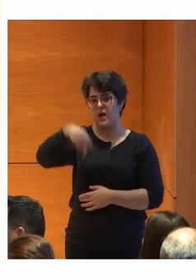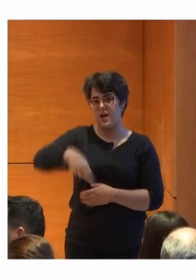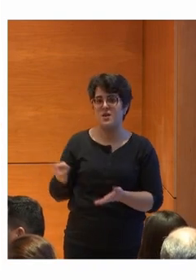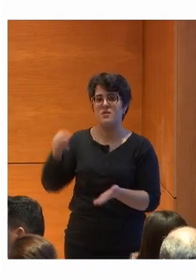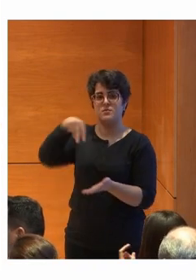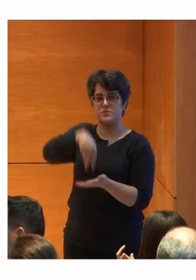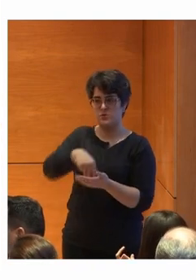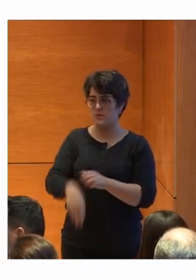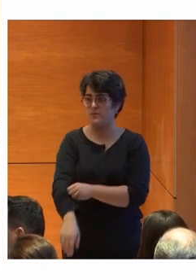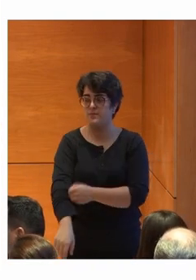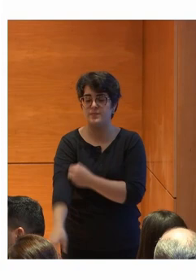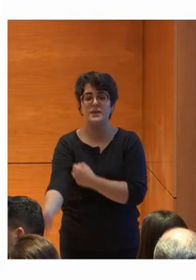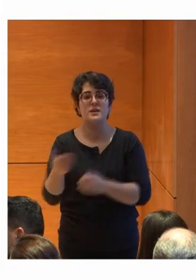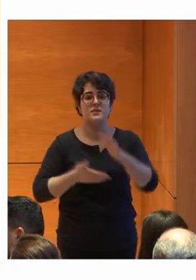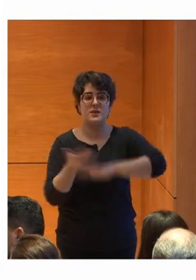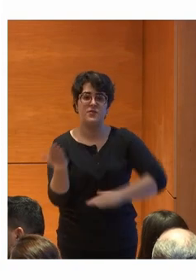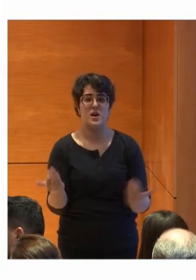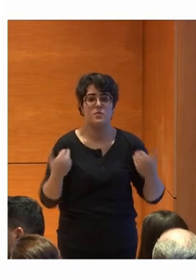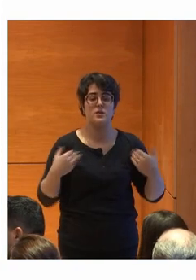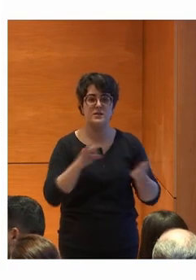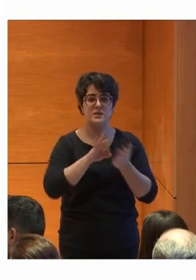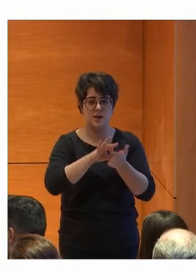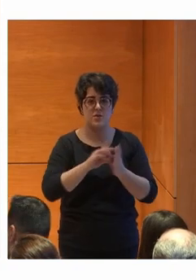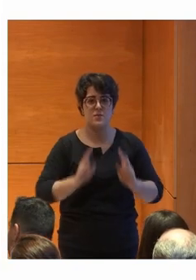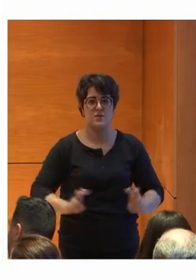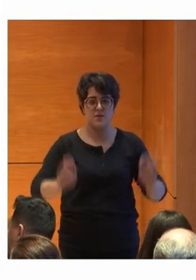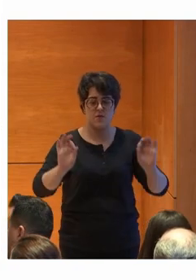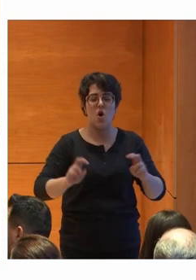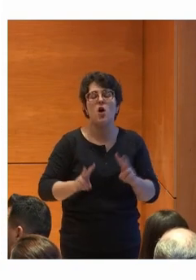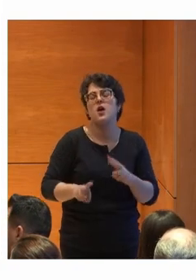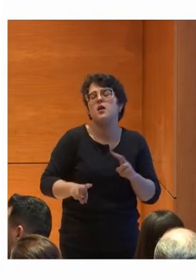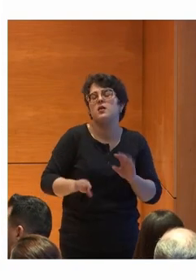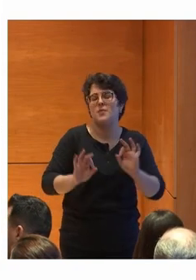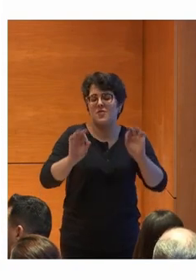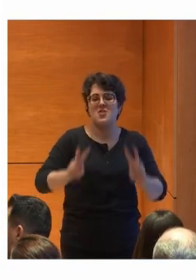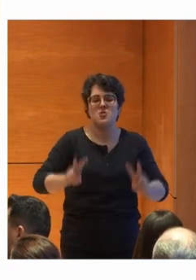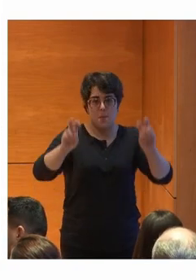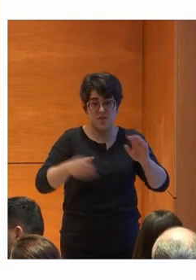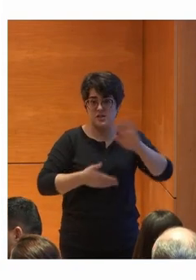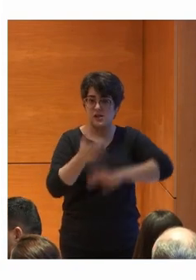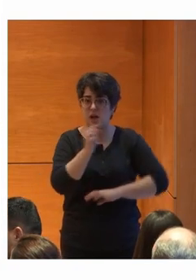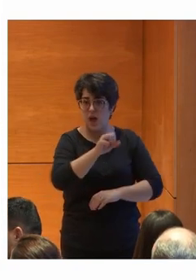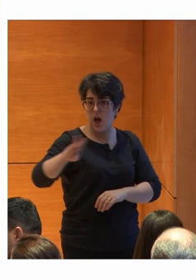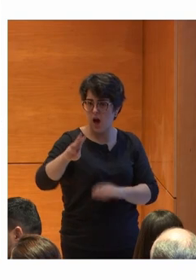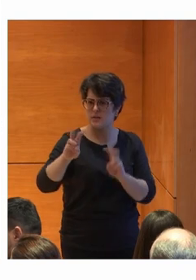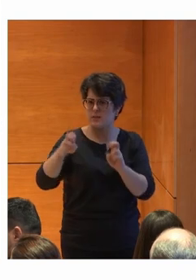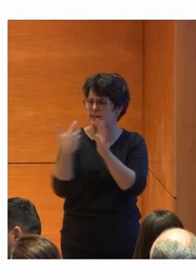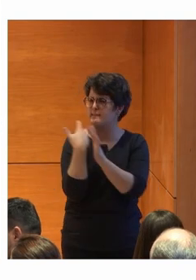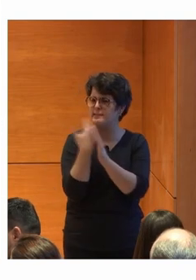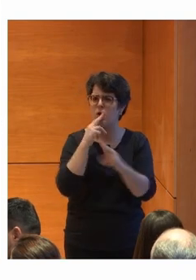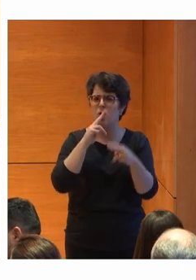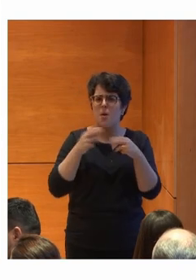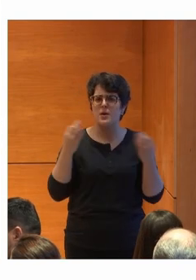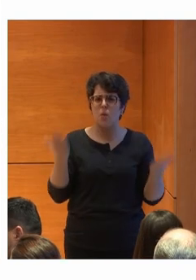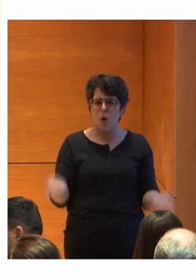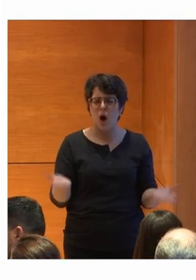escenario. Es el responsable del servicio de innovación. Nos hablará de una aplicación que se llama